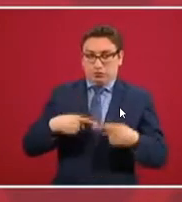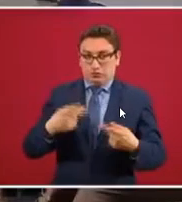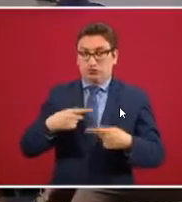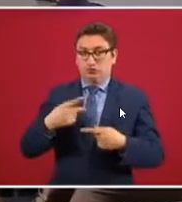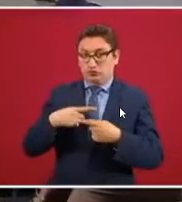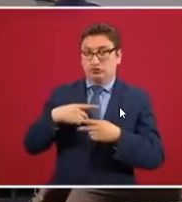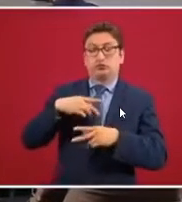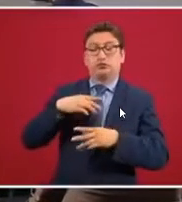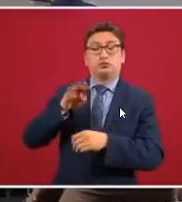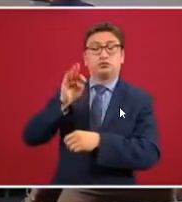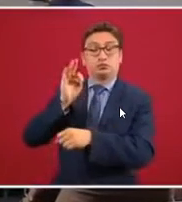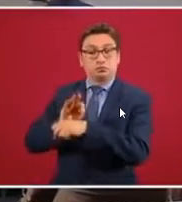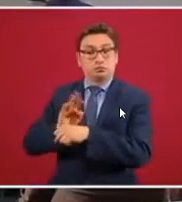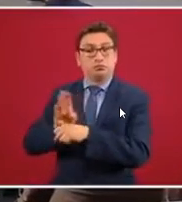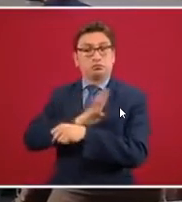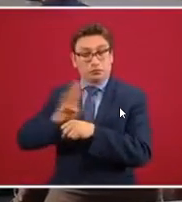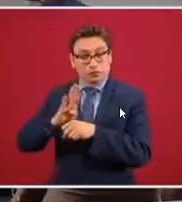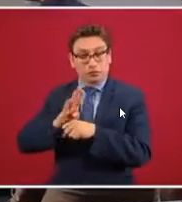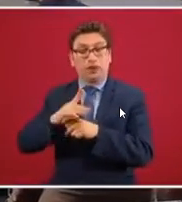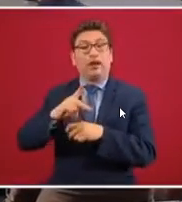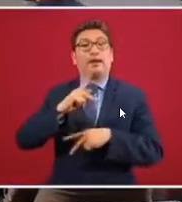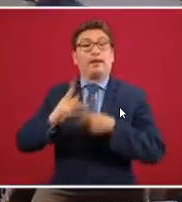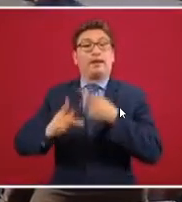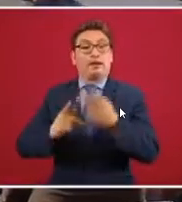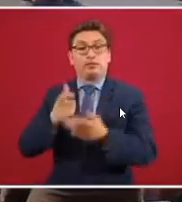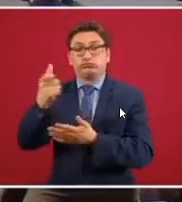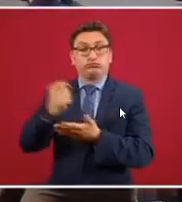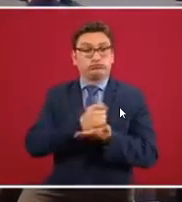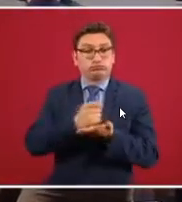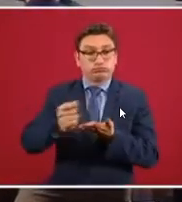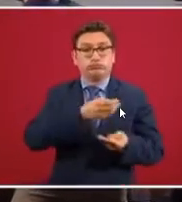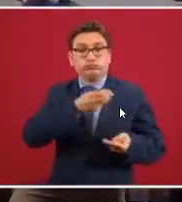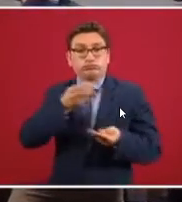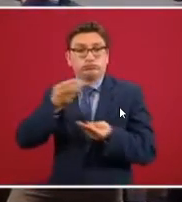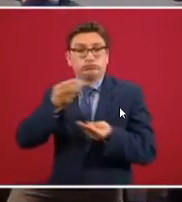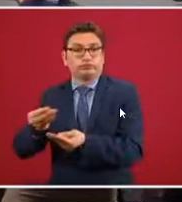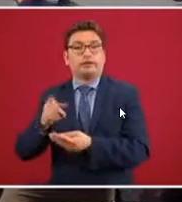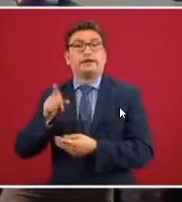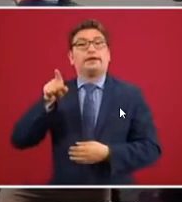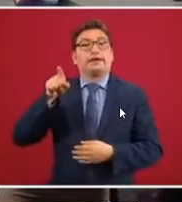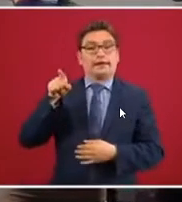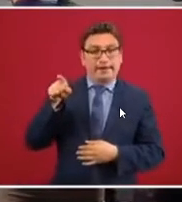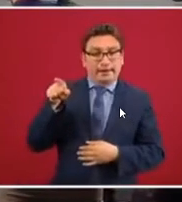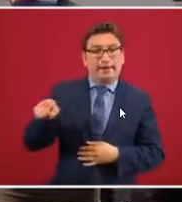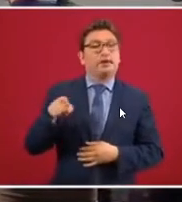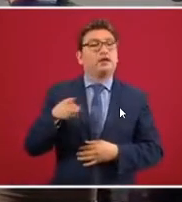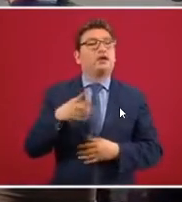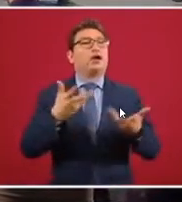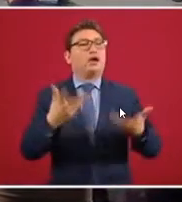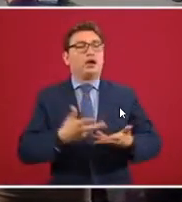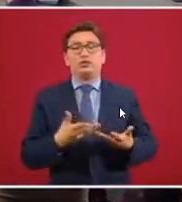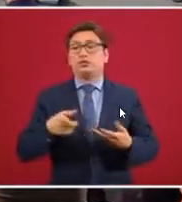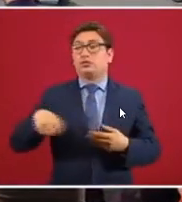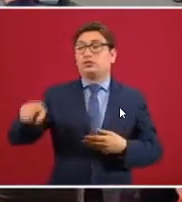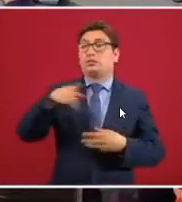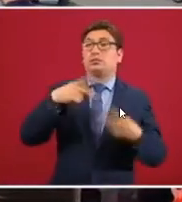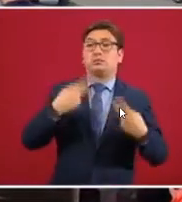va a contratar a maestros albañiles, a trabajadores